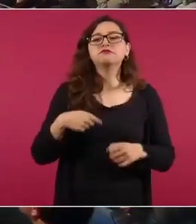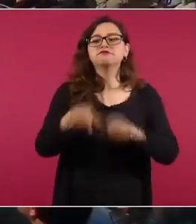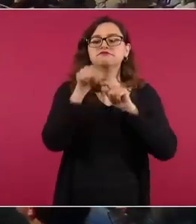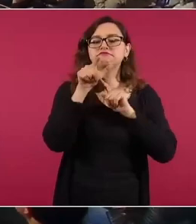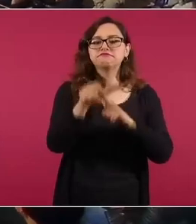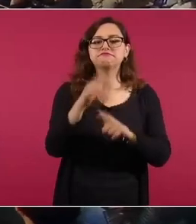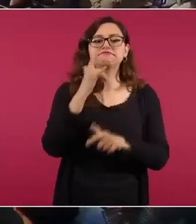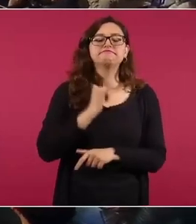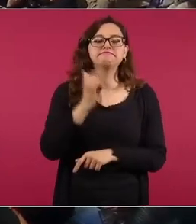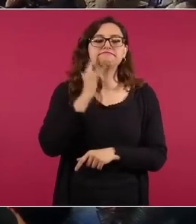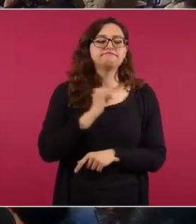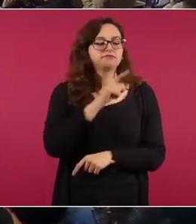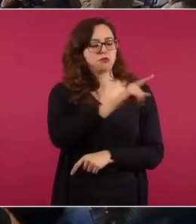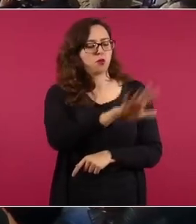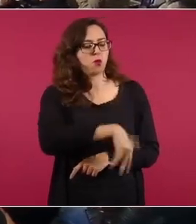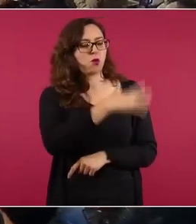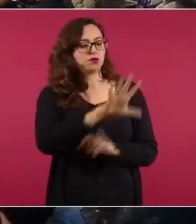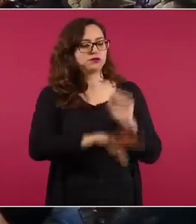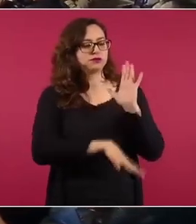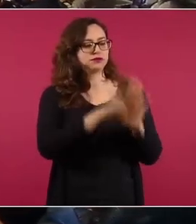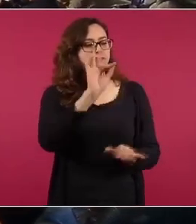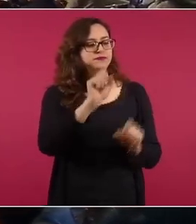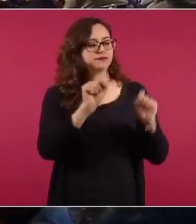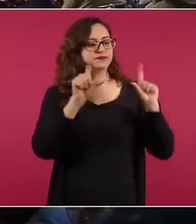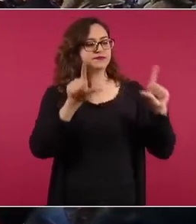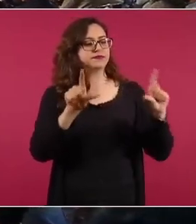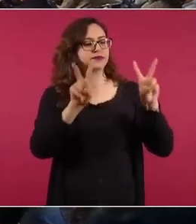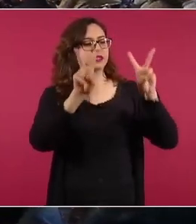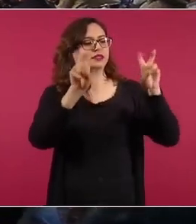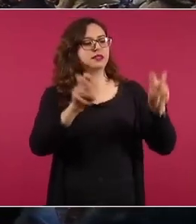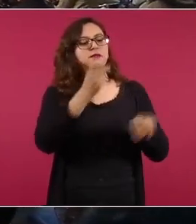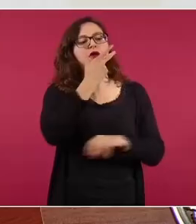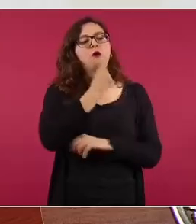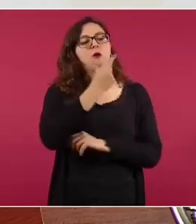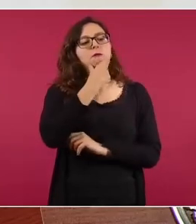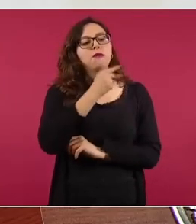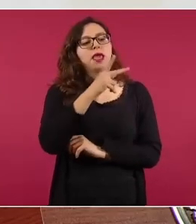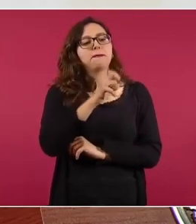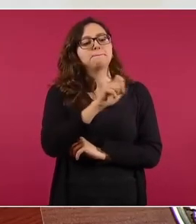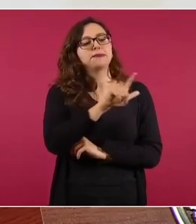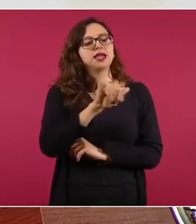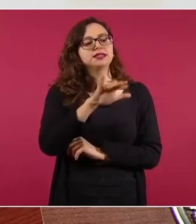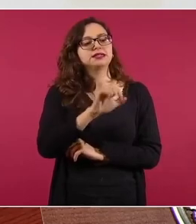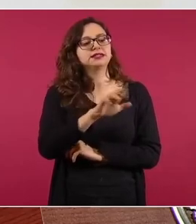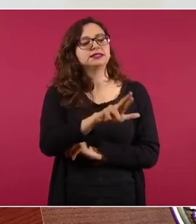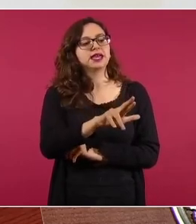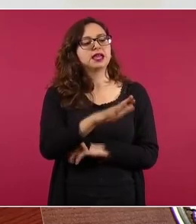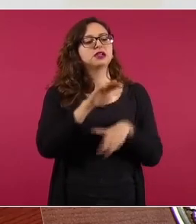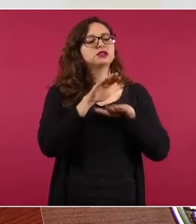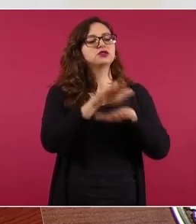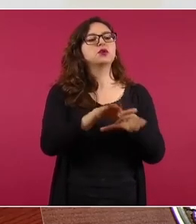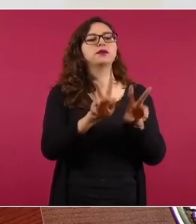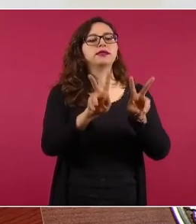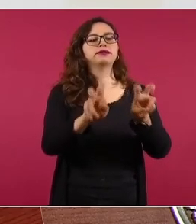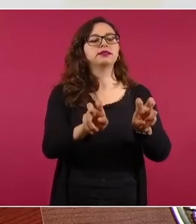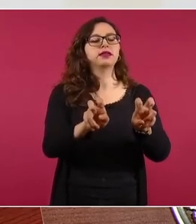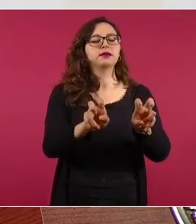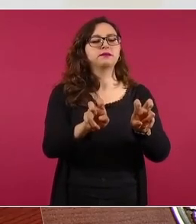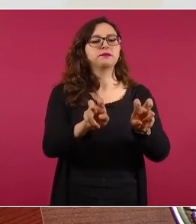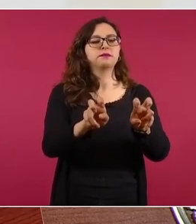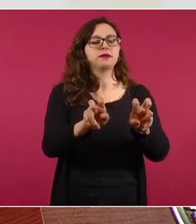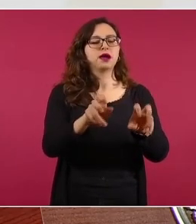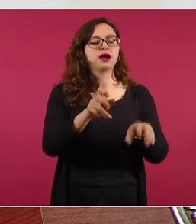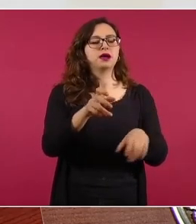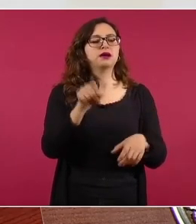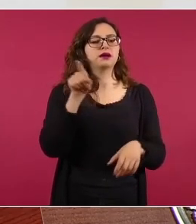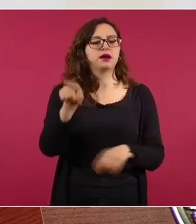la consigues es un texto del maestro Pellicer sobre la vida de